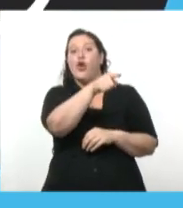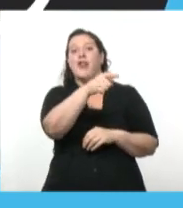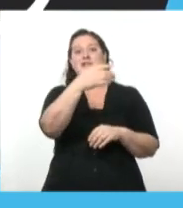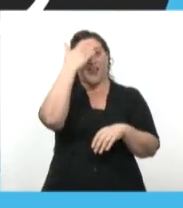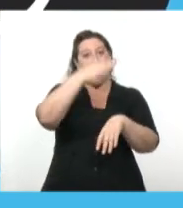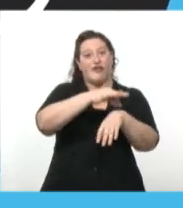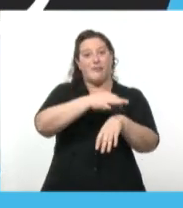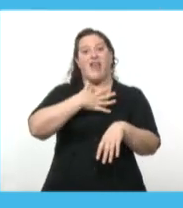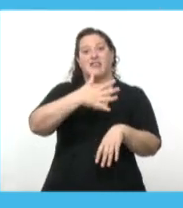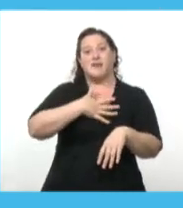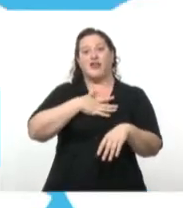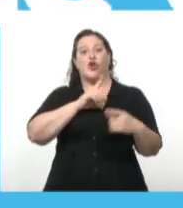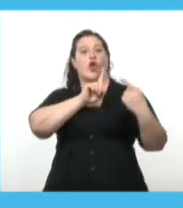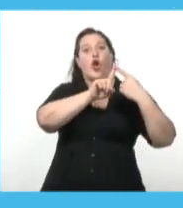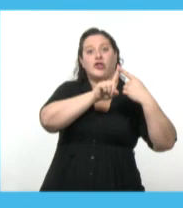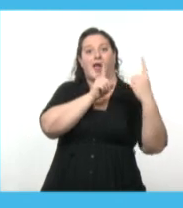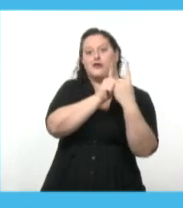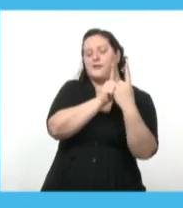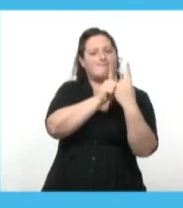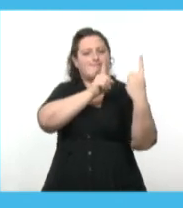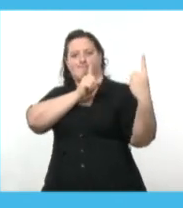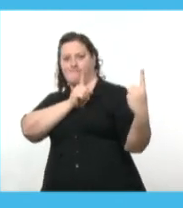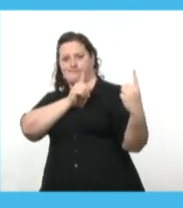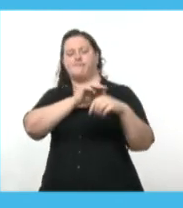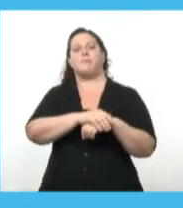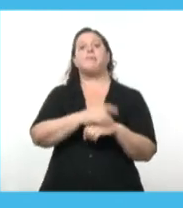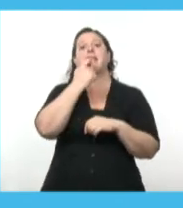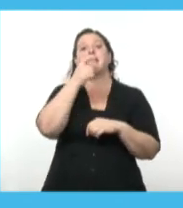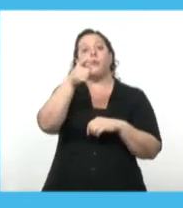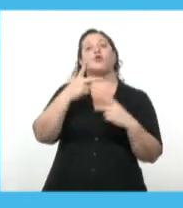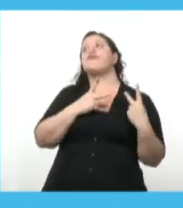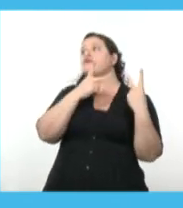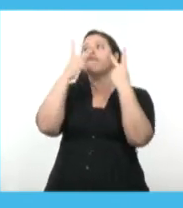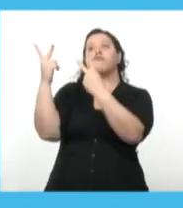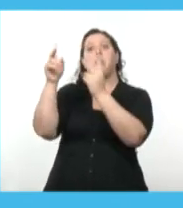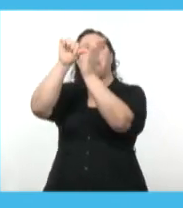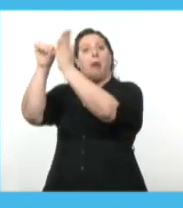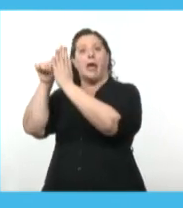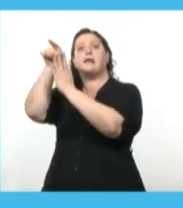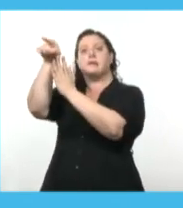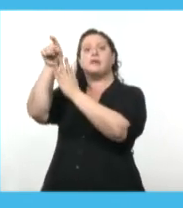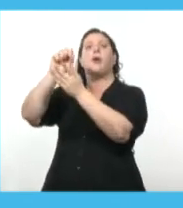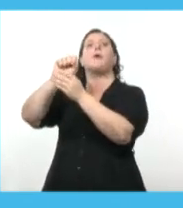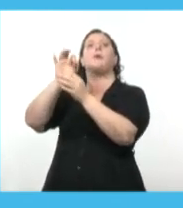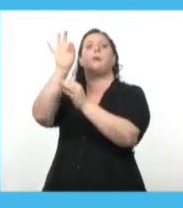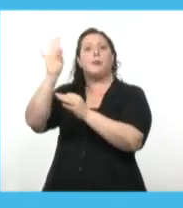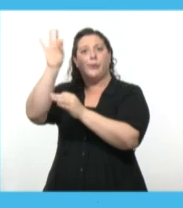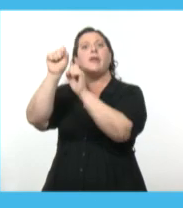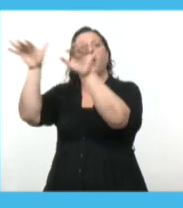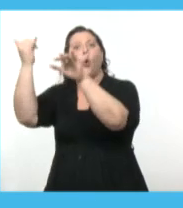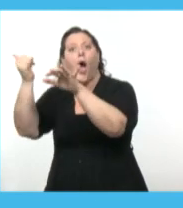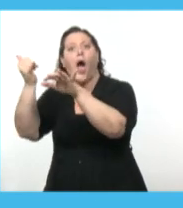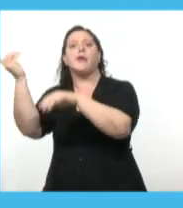respiratorias. Si viajaste a países con circulación del virus y sos docente, no docente o estudiante, se